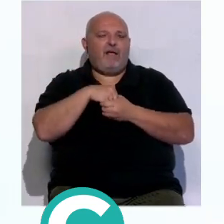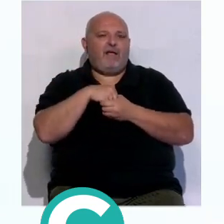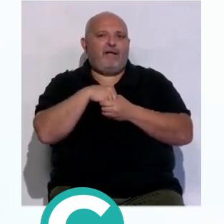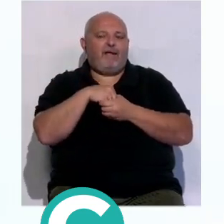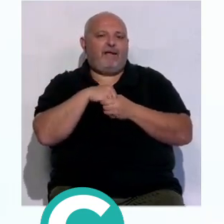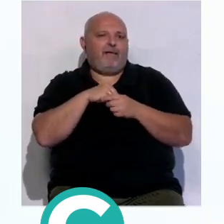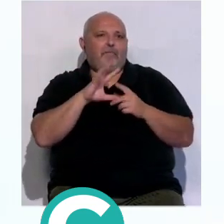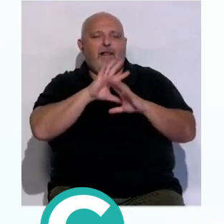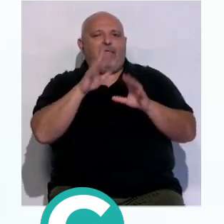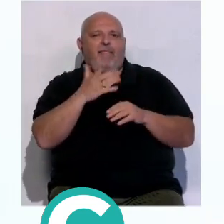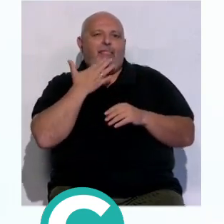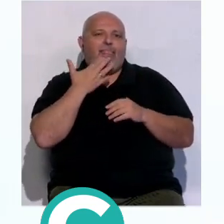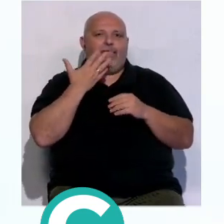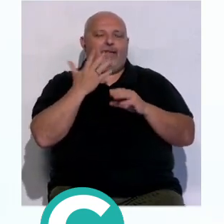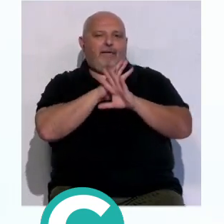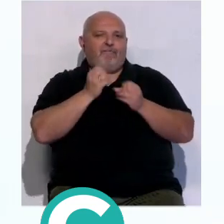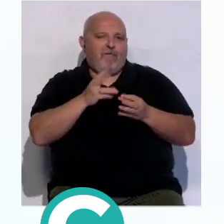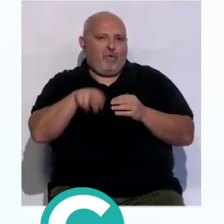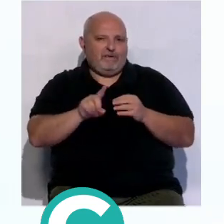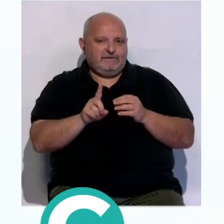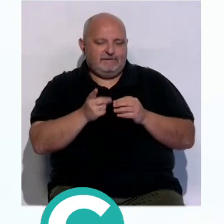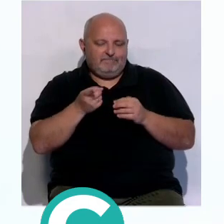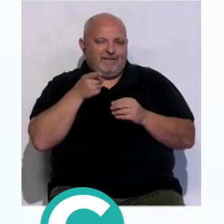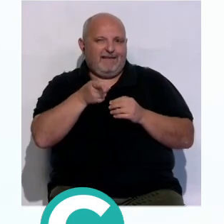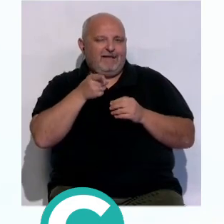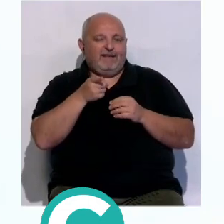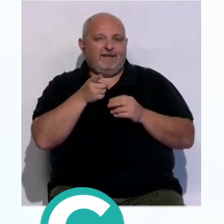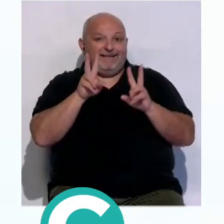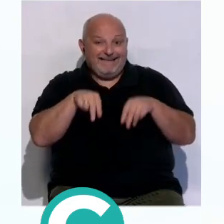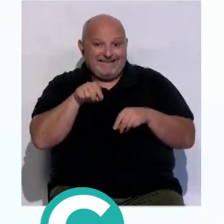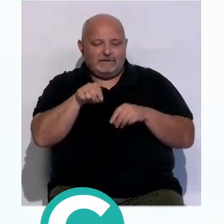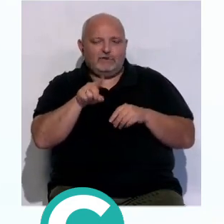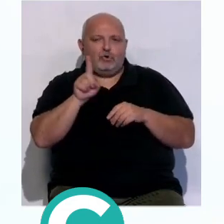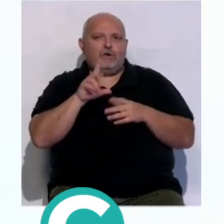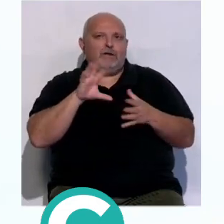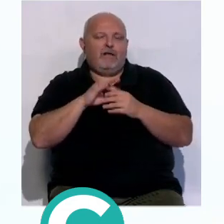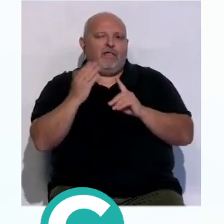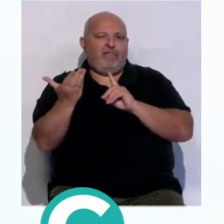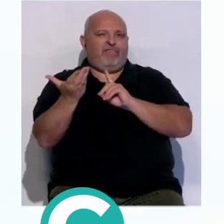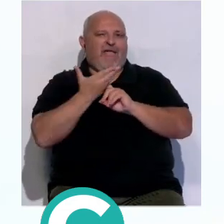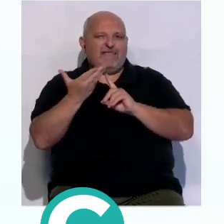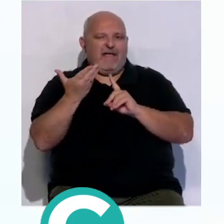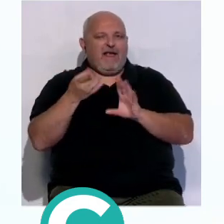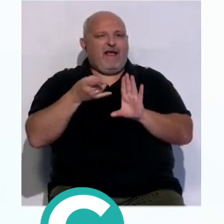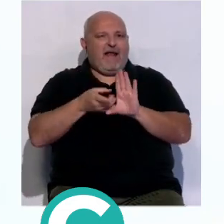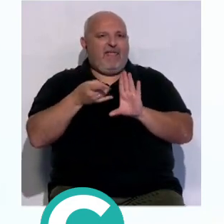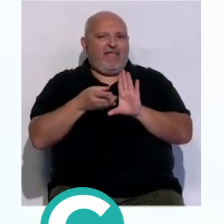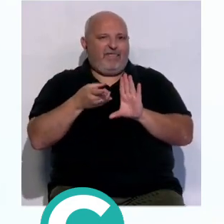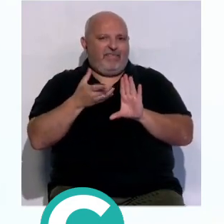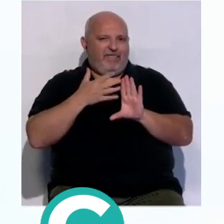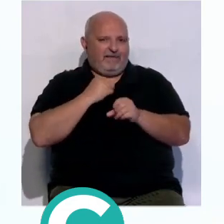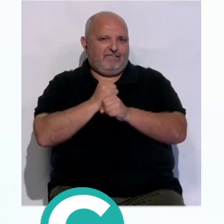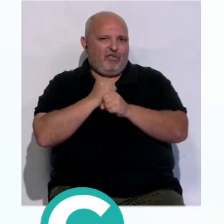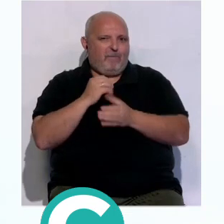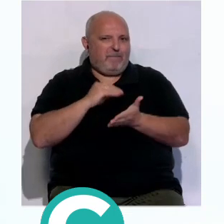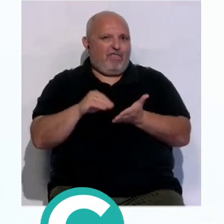el entretenimiento como si fuera información esto obviamente no sólo deteriora la calidad de